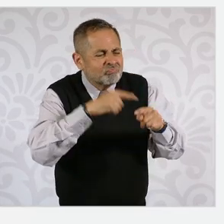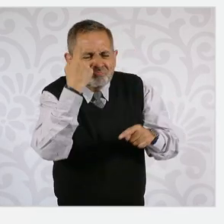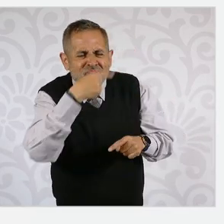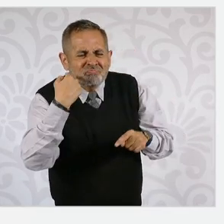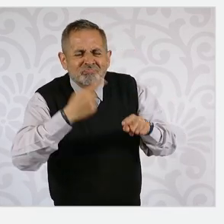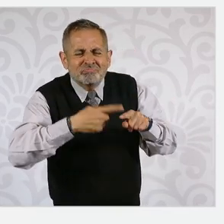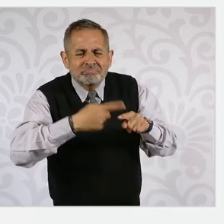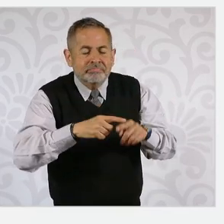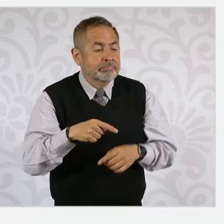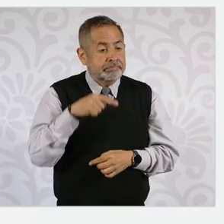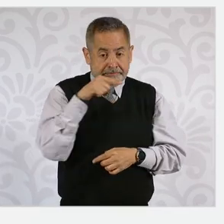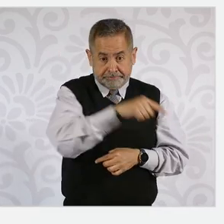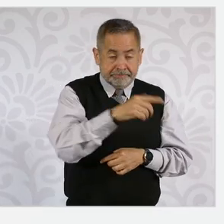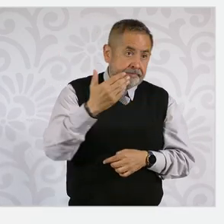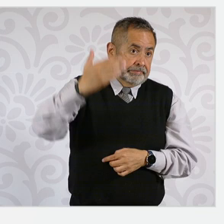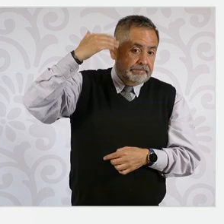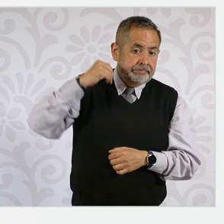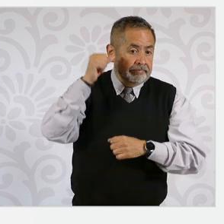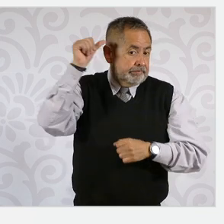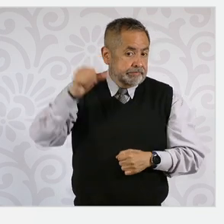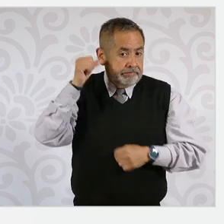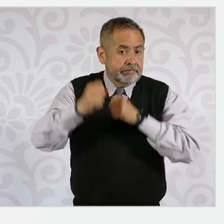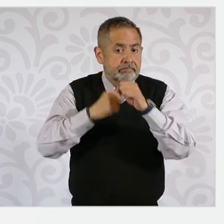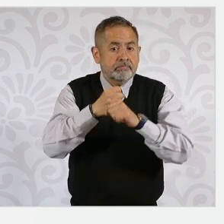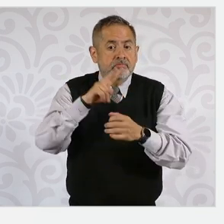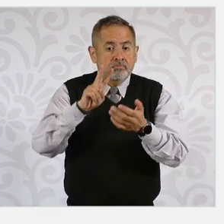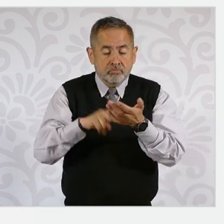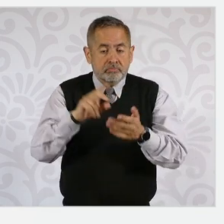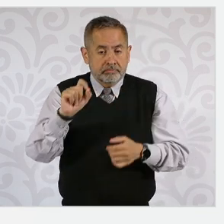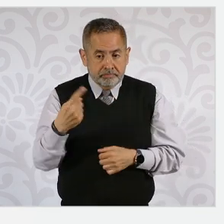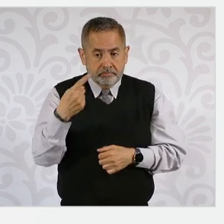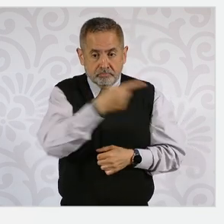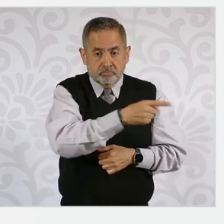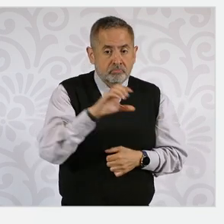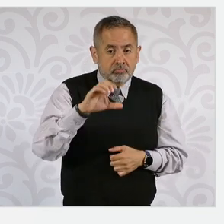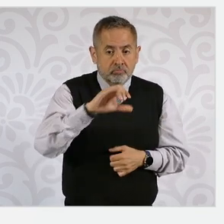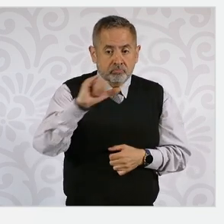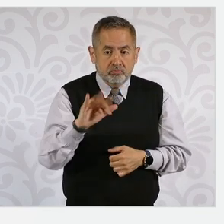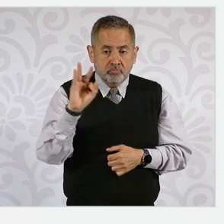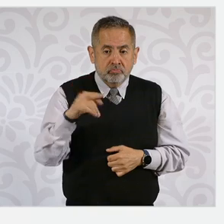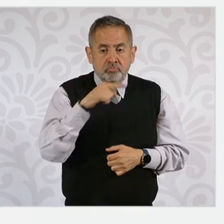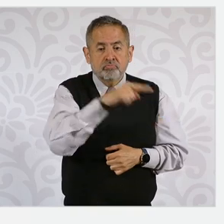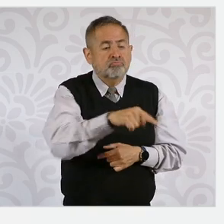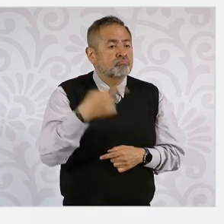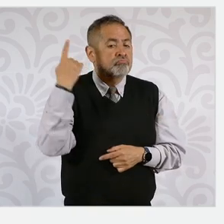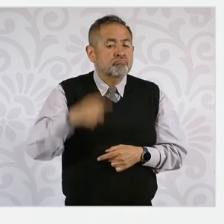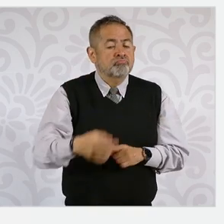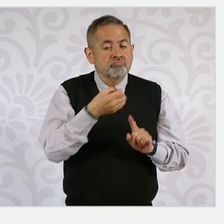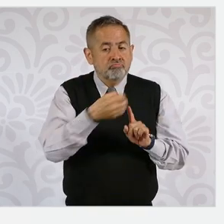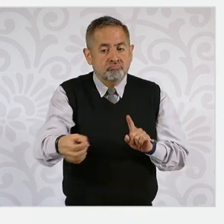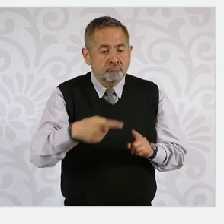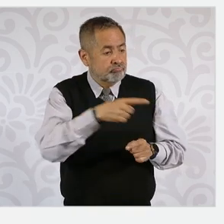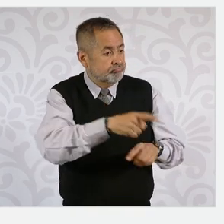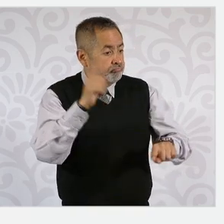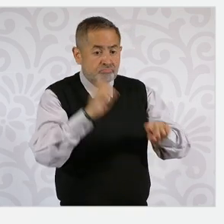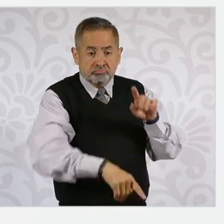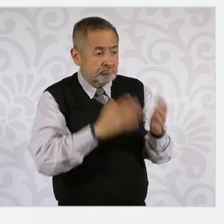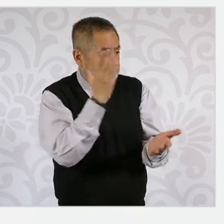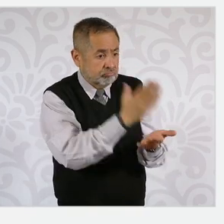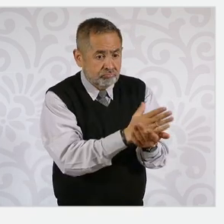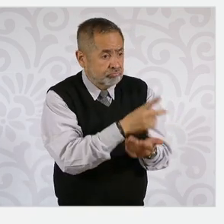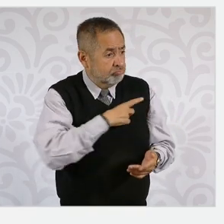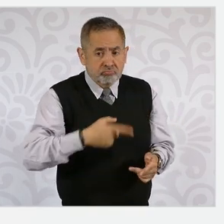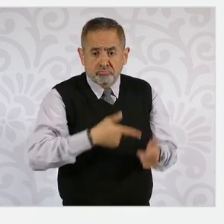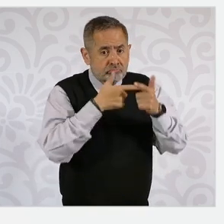Dice que en abril del 2021 el Pleno del Consejo de la Judicatura ordenó una suspensión,